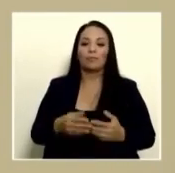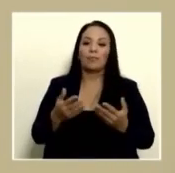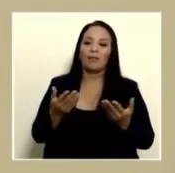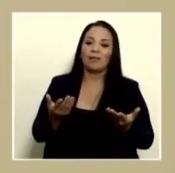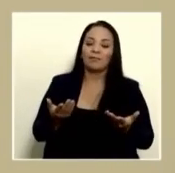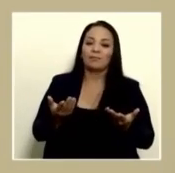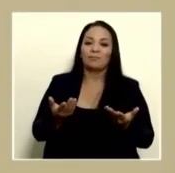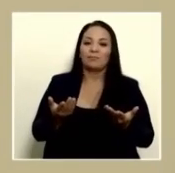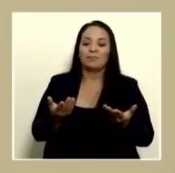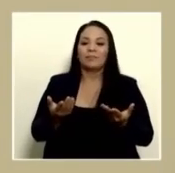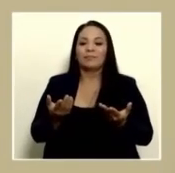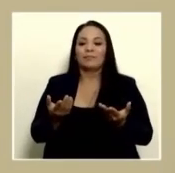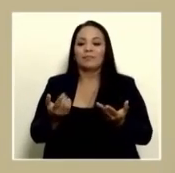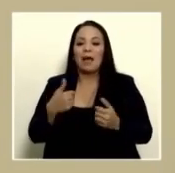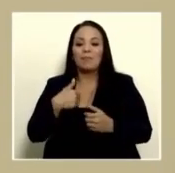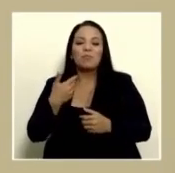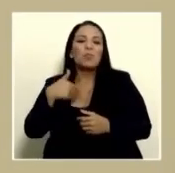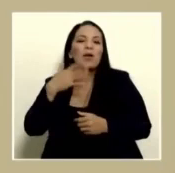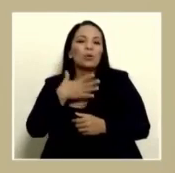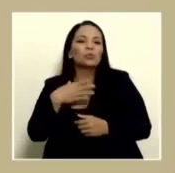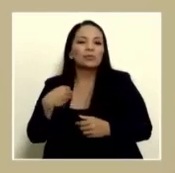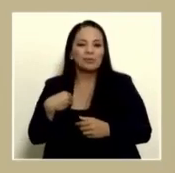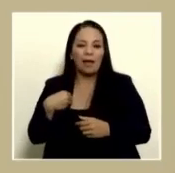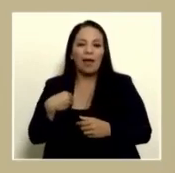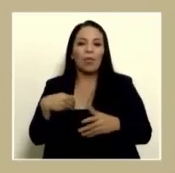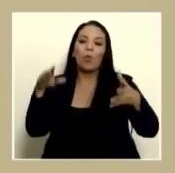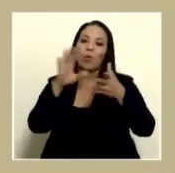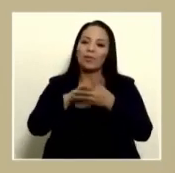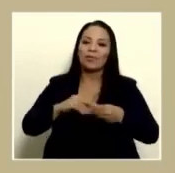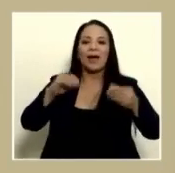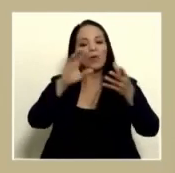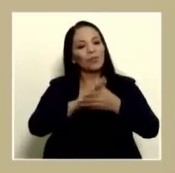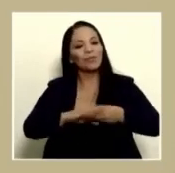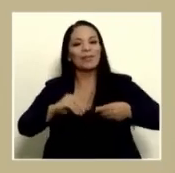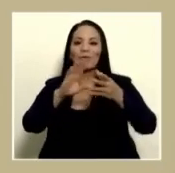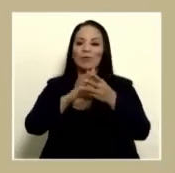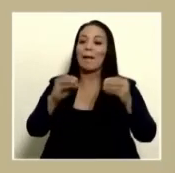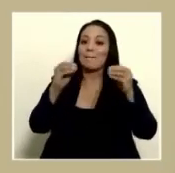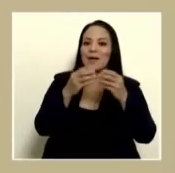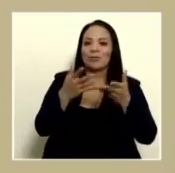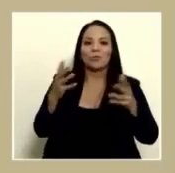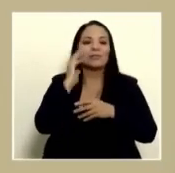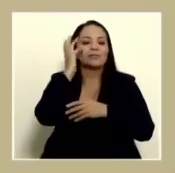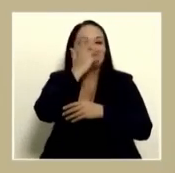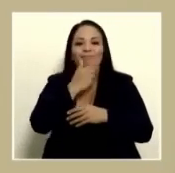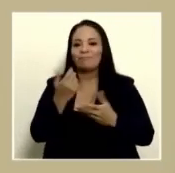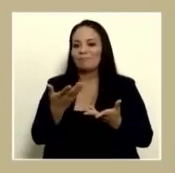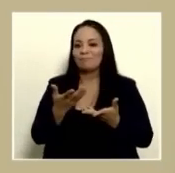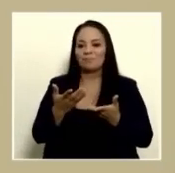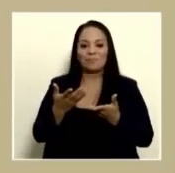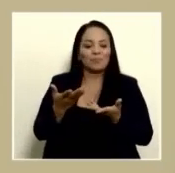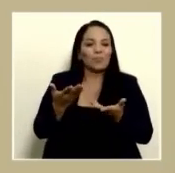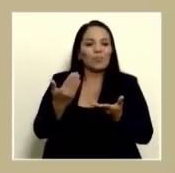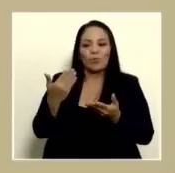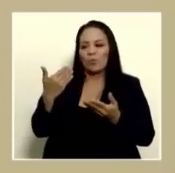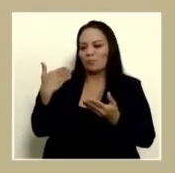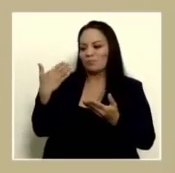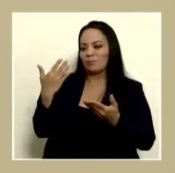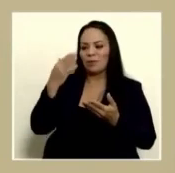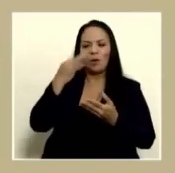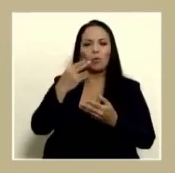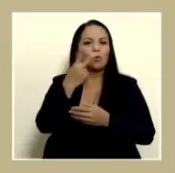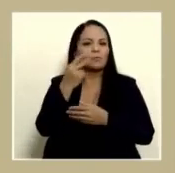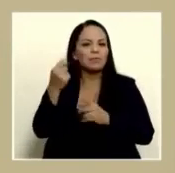porque tenemos cosas preciosas que ya estamos cosechando, que hemos sembrado en el último, creo que son